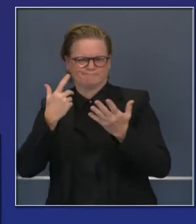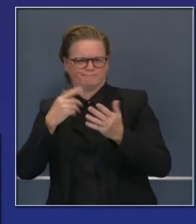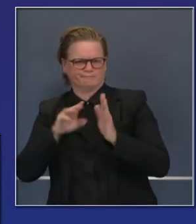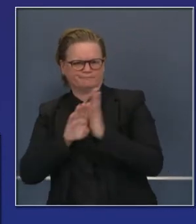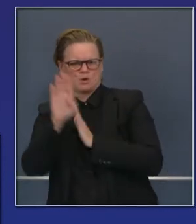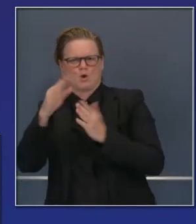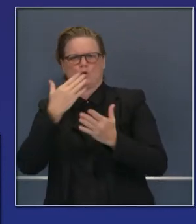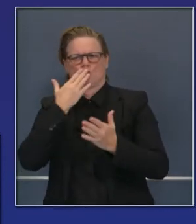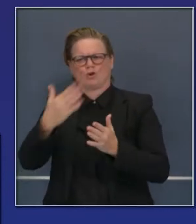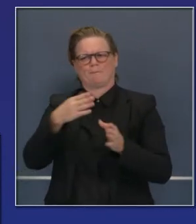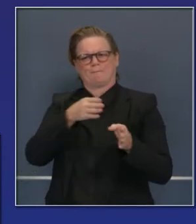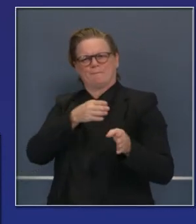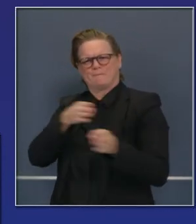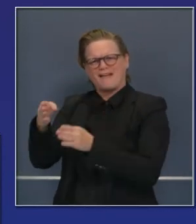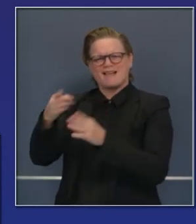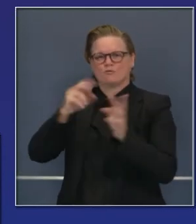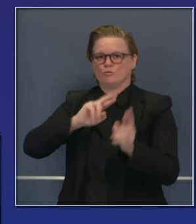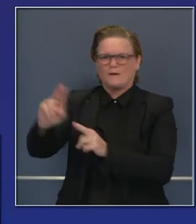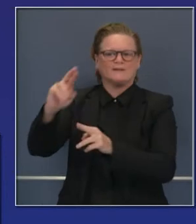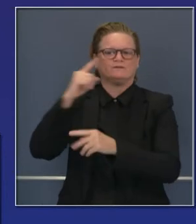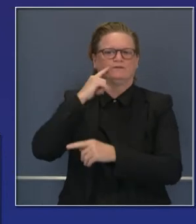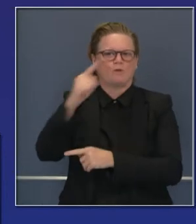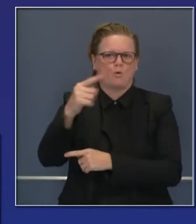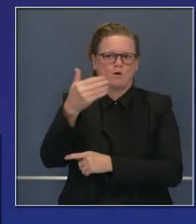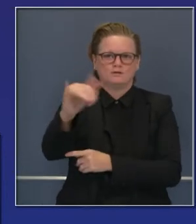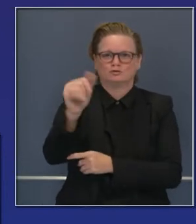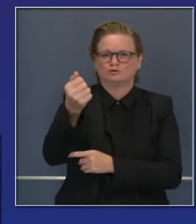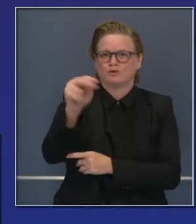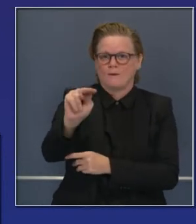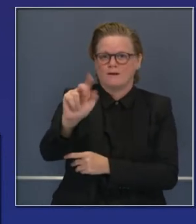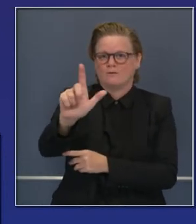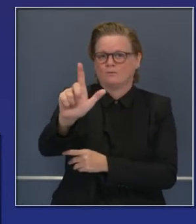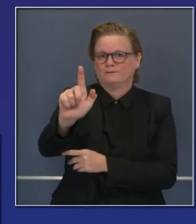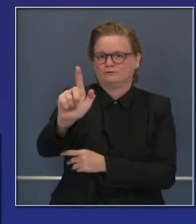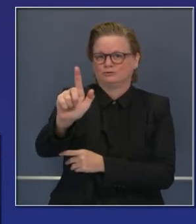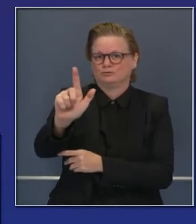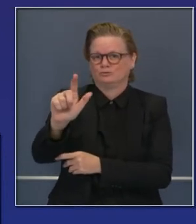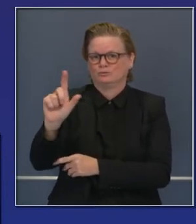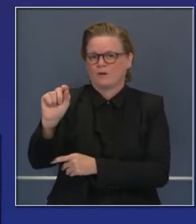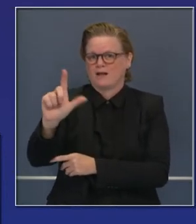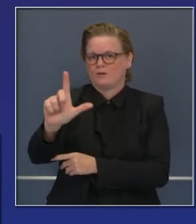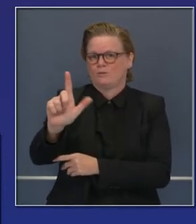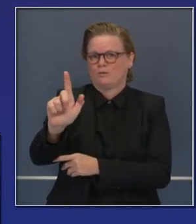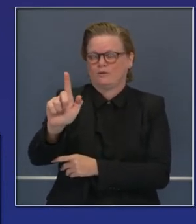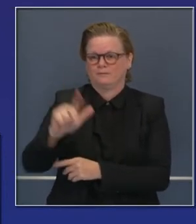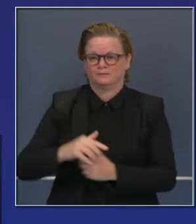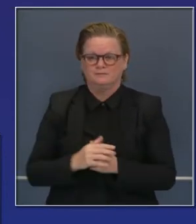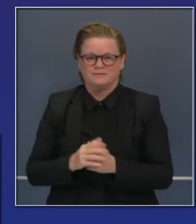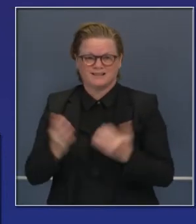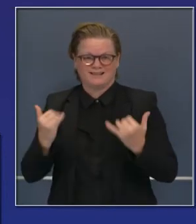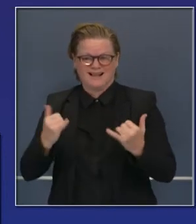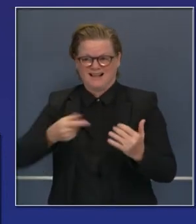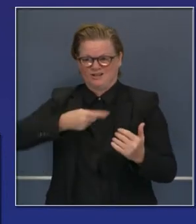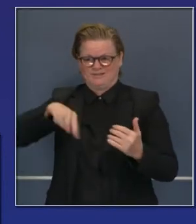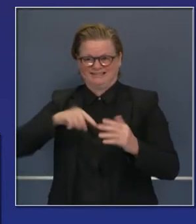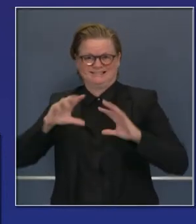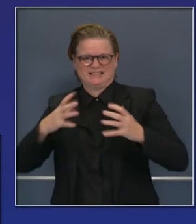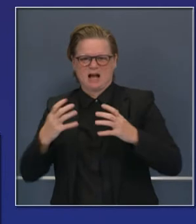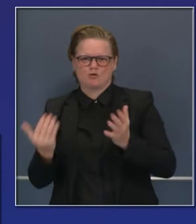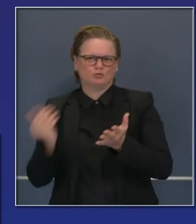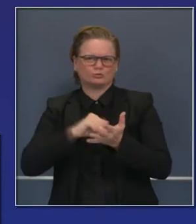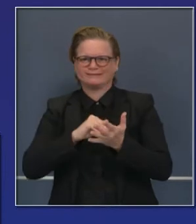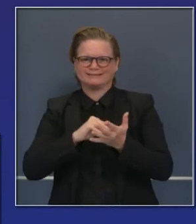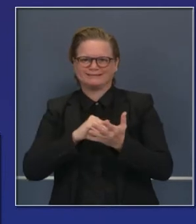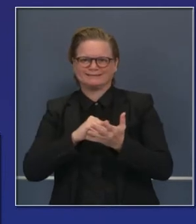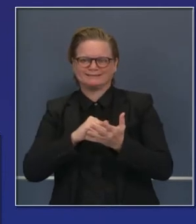de esto, estamos aumentando nuestra inversión en el Fondo de Reconstrucción de